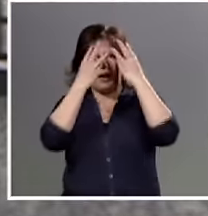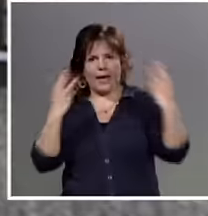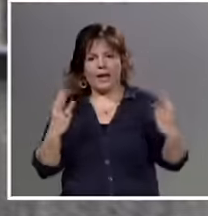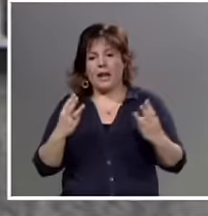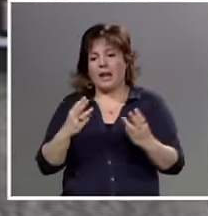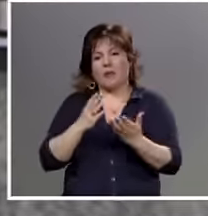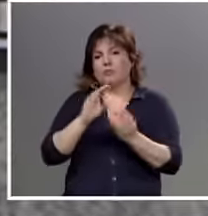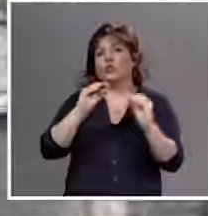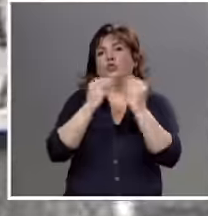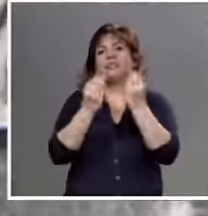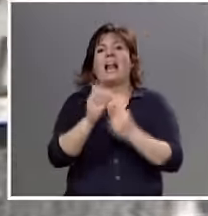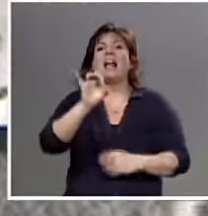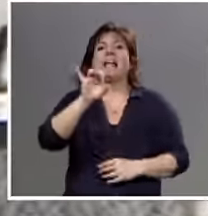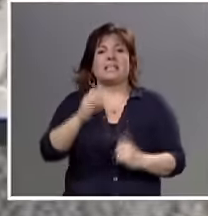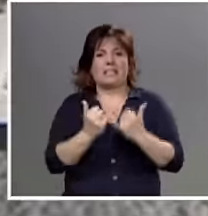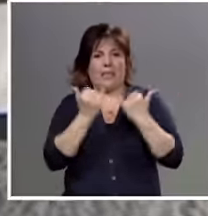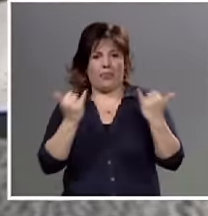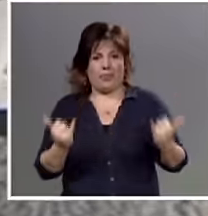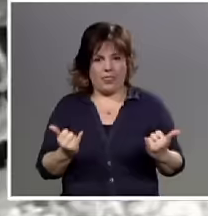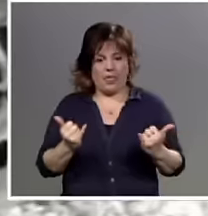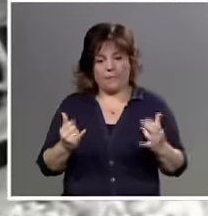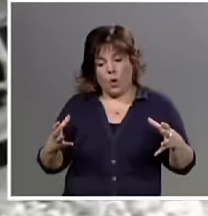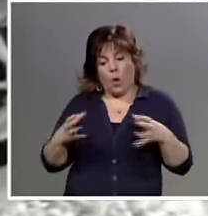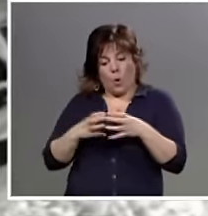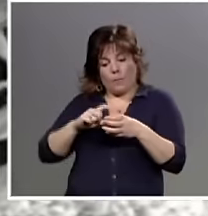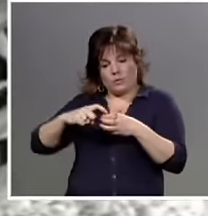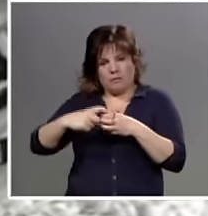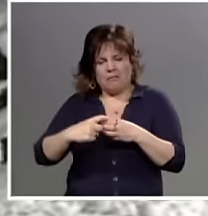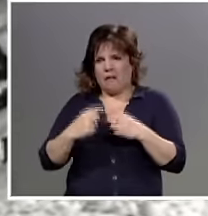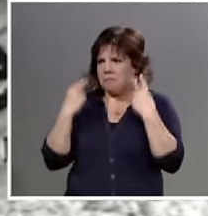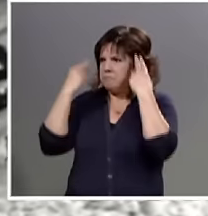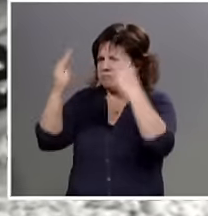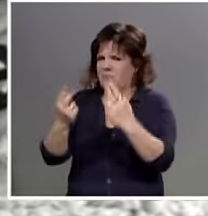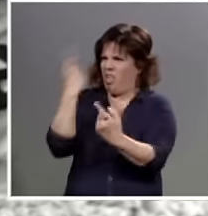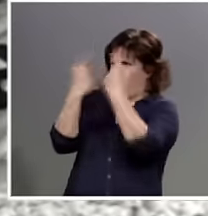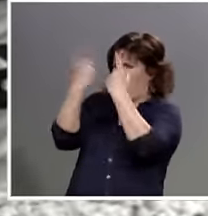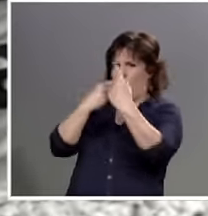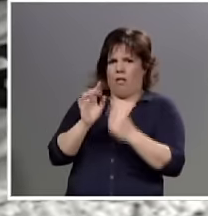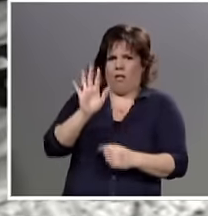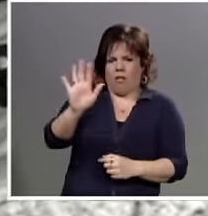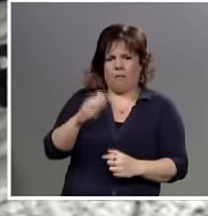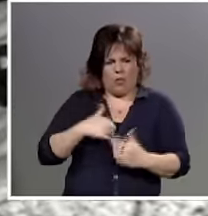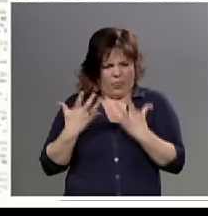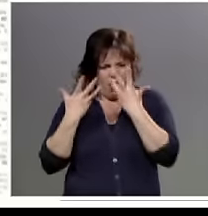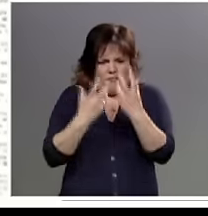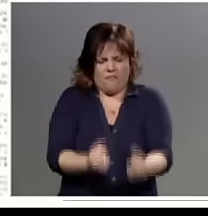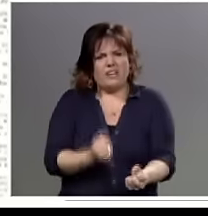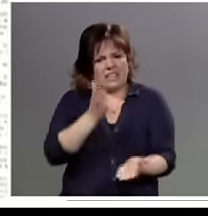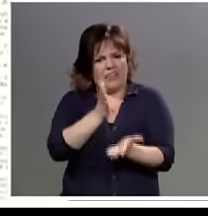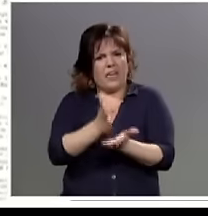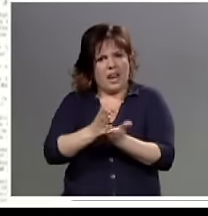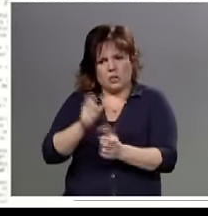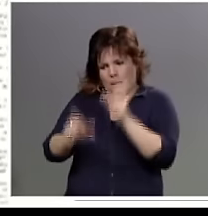desarrolló durante 15 días. El movimiento sindical enfrentó el autoritarismo y asumió la defensa de los derechos